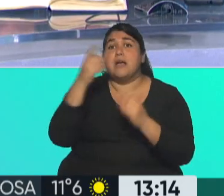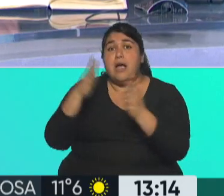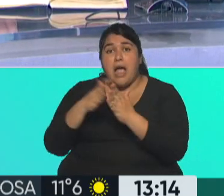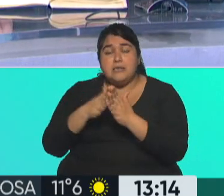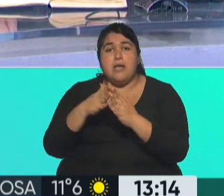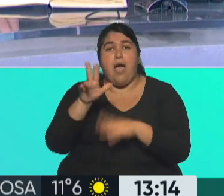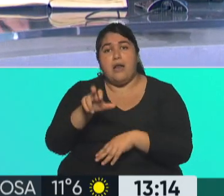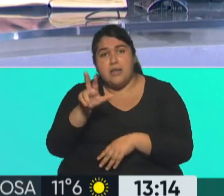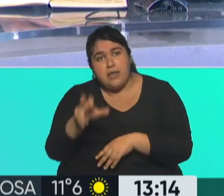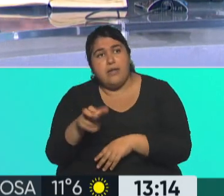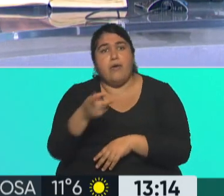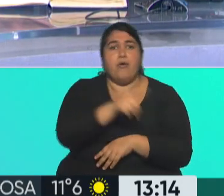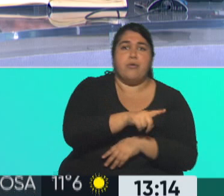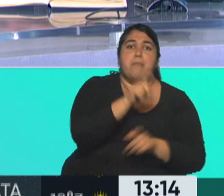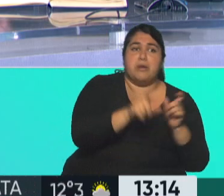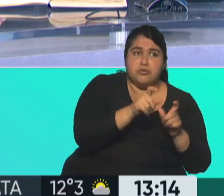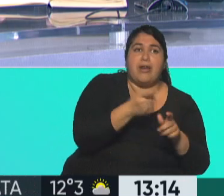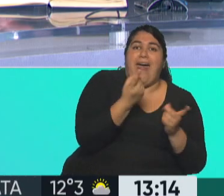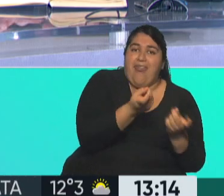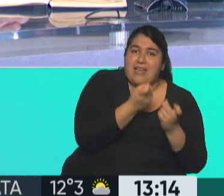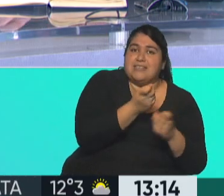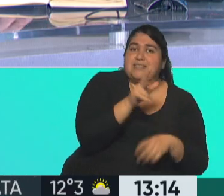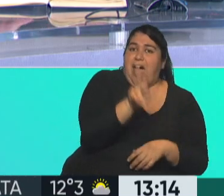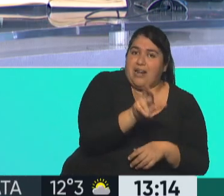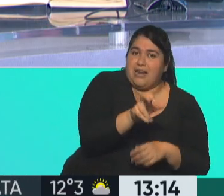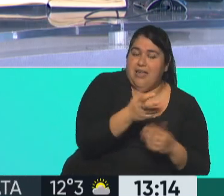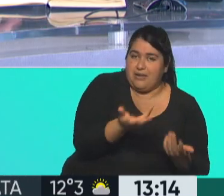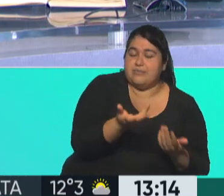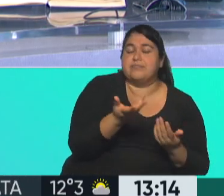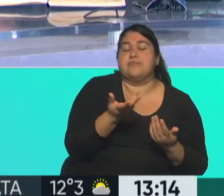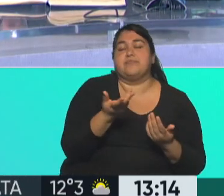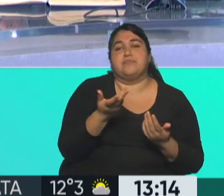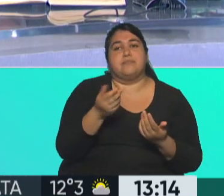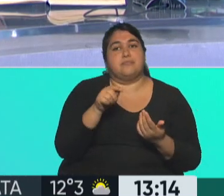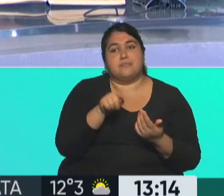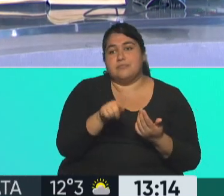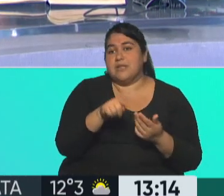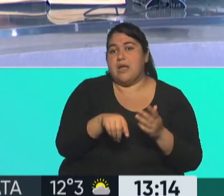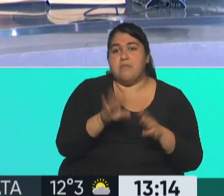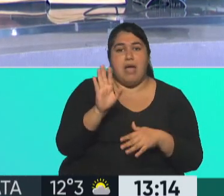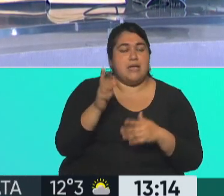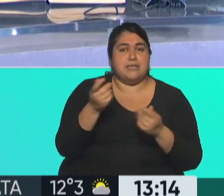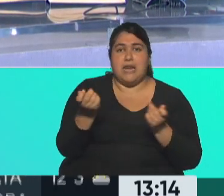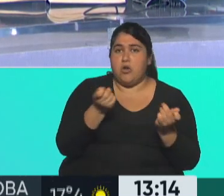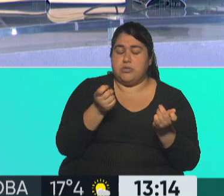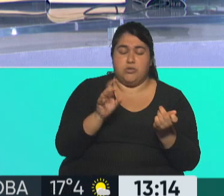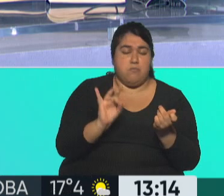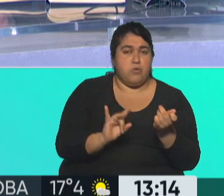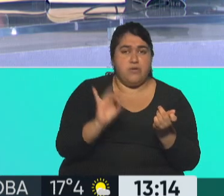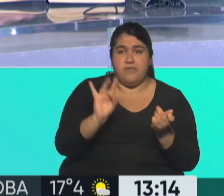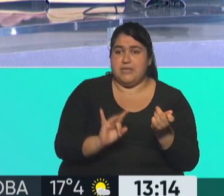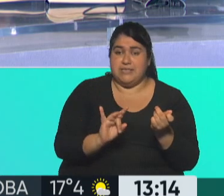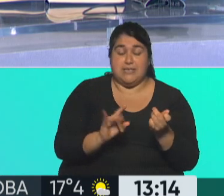alquilar. No hay competencia porque hay una escasez de vivienda total. Sí. Entonces esto está totalmente inclinado el plano de la negociación. Por eso,